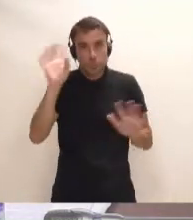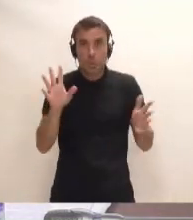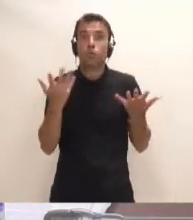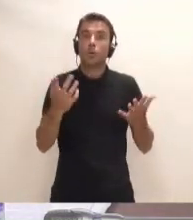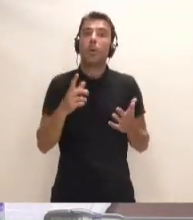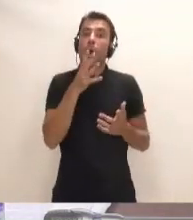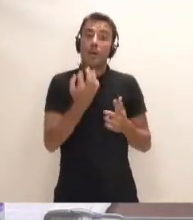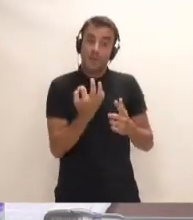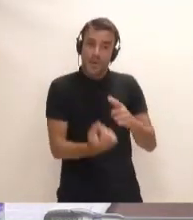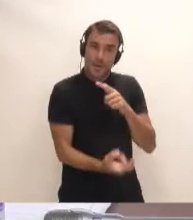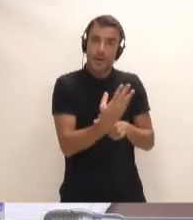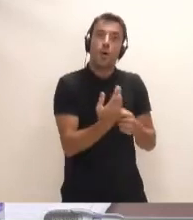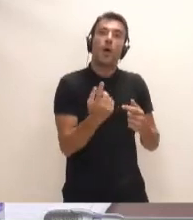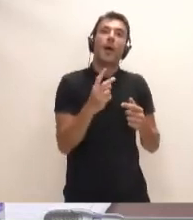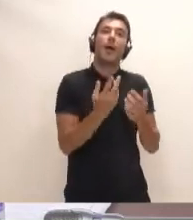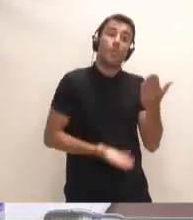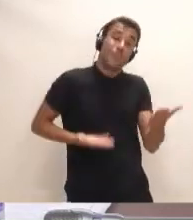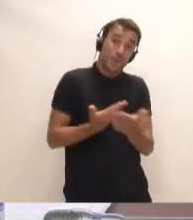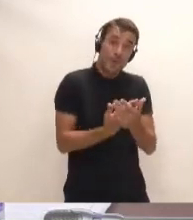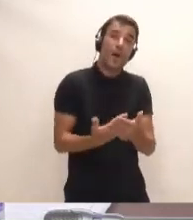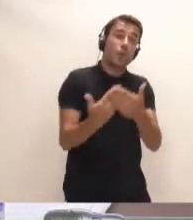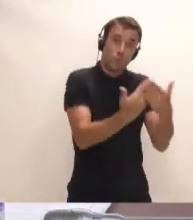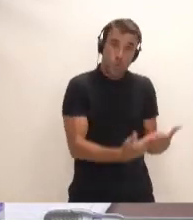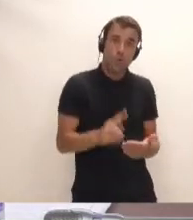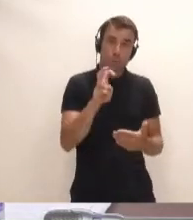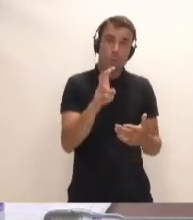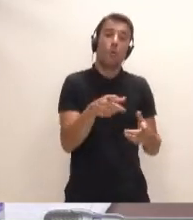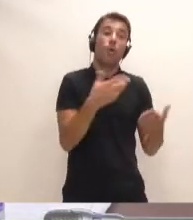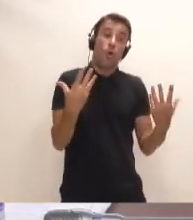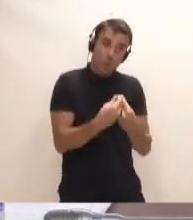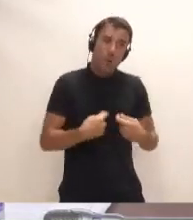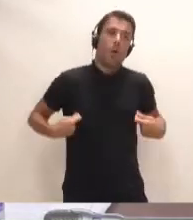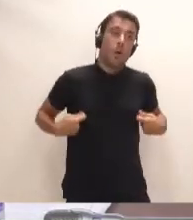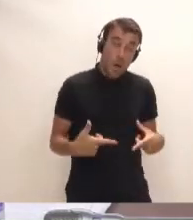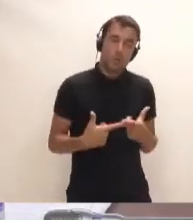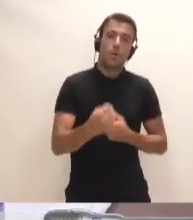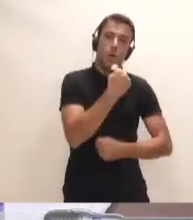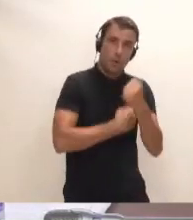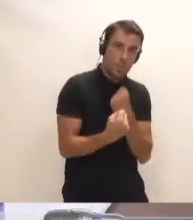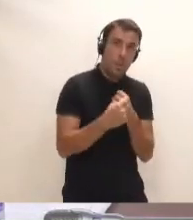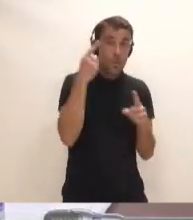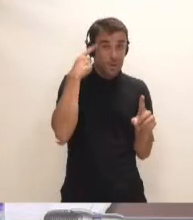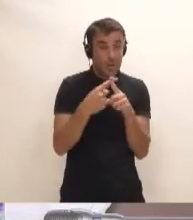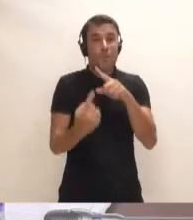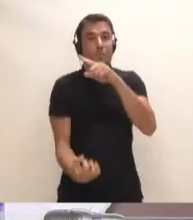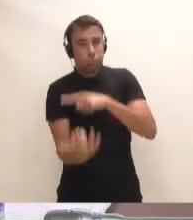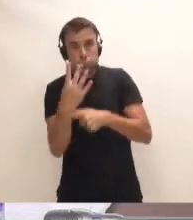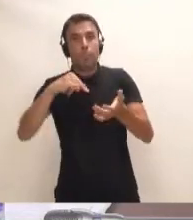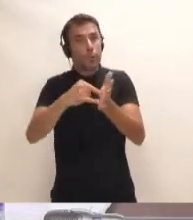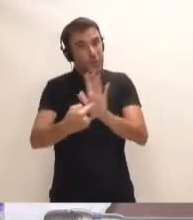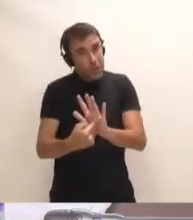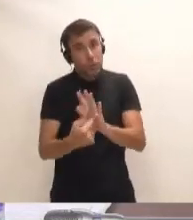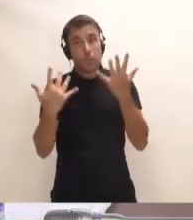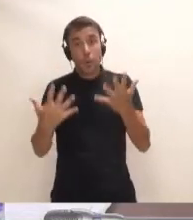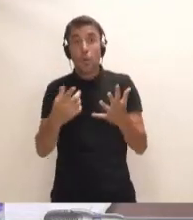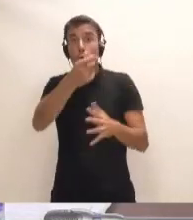para…, un nuevo estudio, con un nuevo gasto de dinero económico para sacar un proyecto que realmente